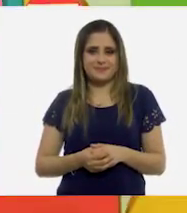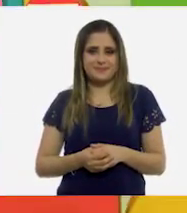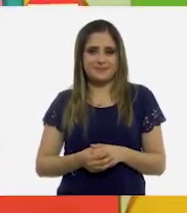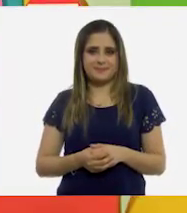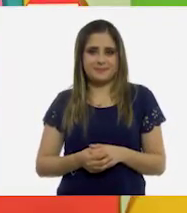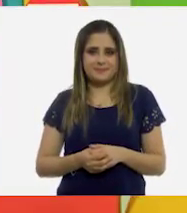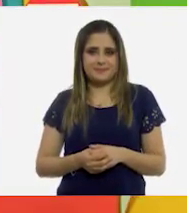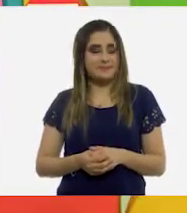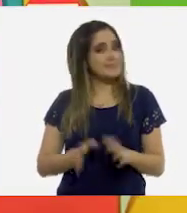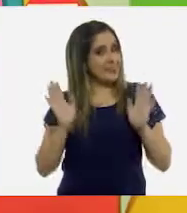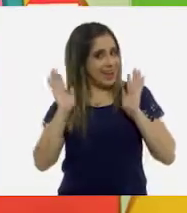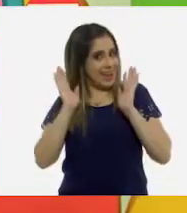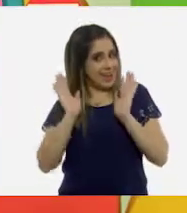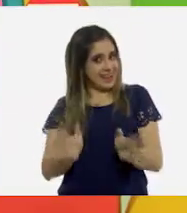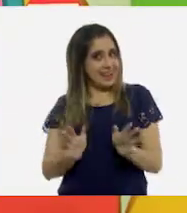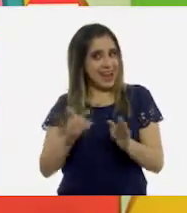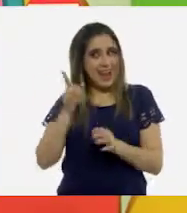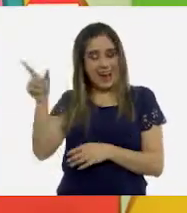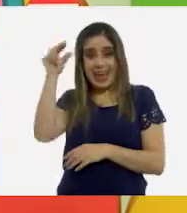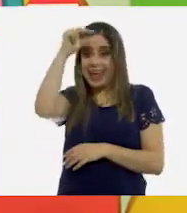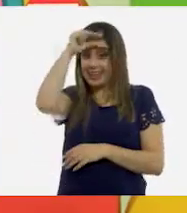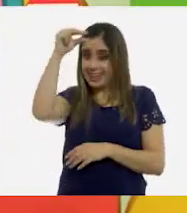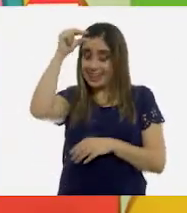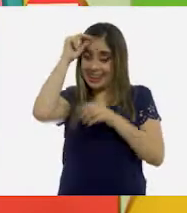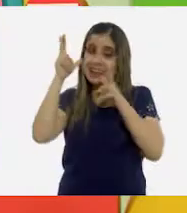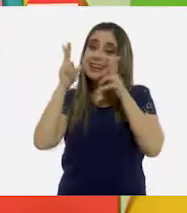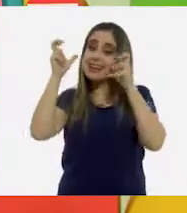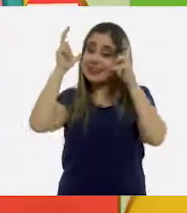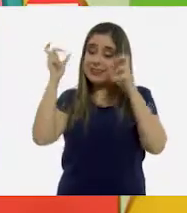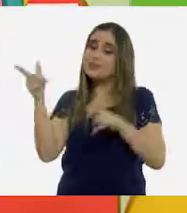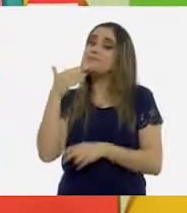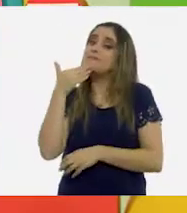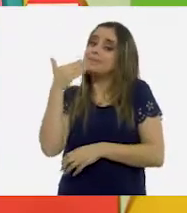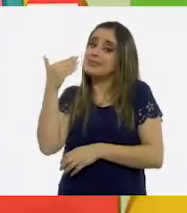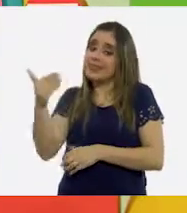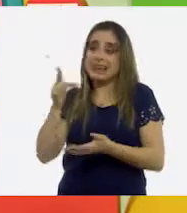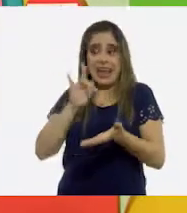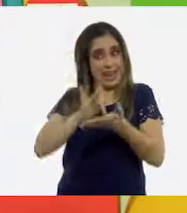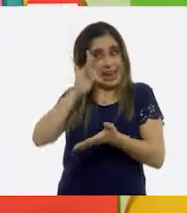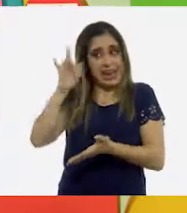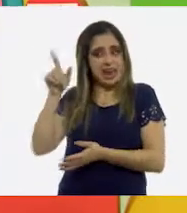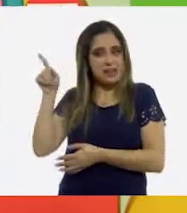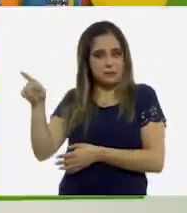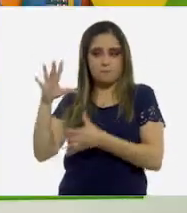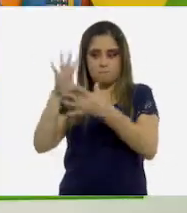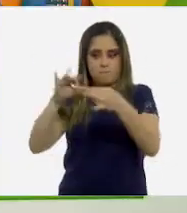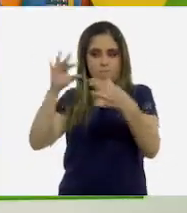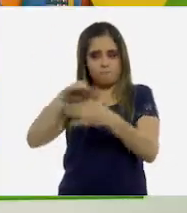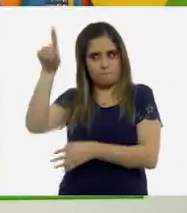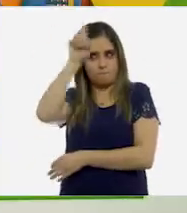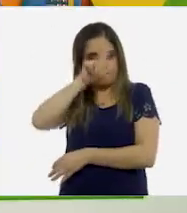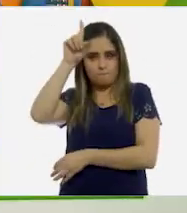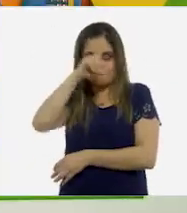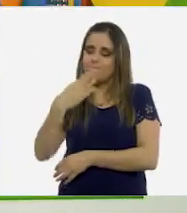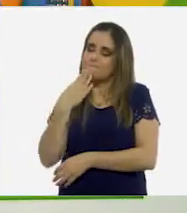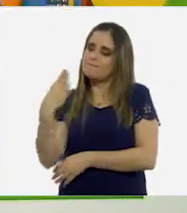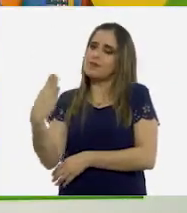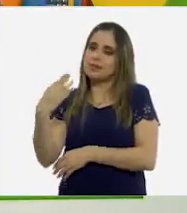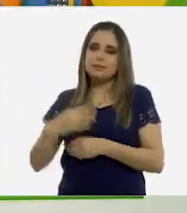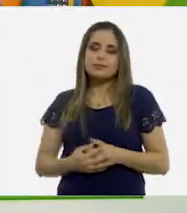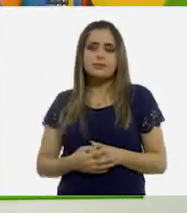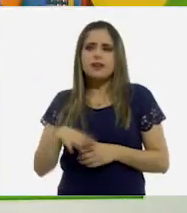¡Ah! ¡Qué listo ese ajo! ¡Listo, eh! ¡Gracias por esos sabios consejos! Oye, Sohar, quiero